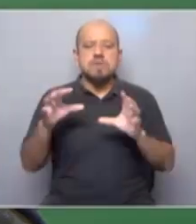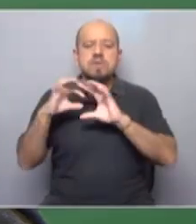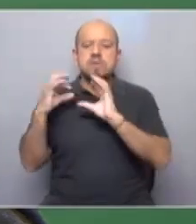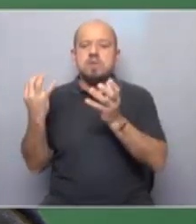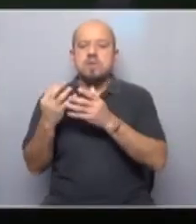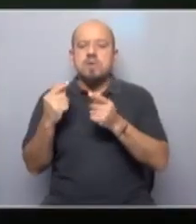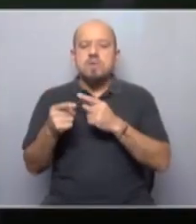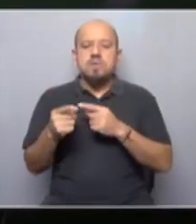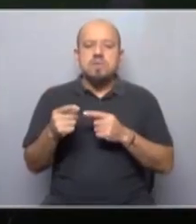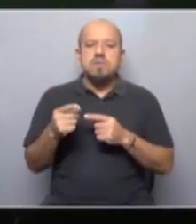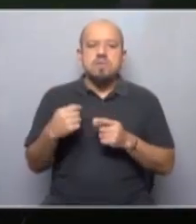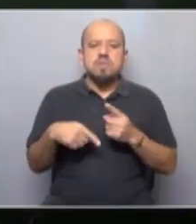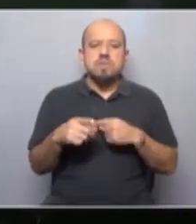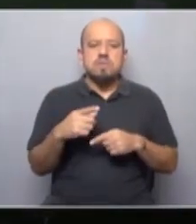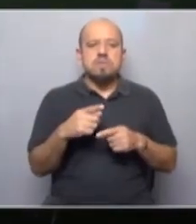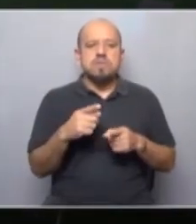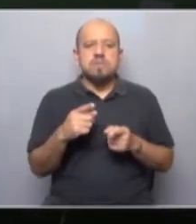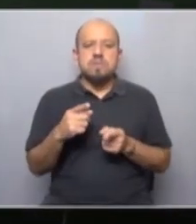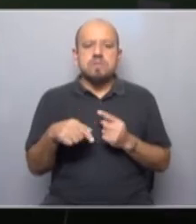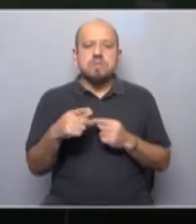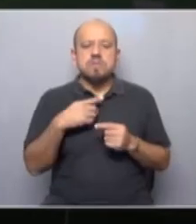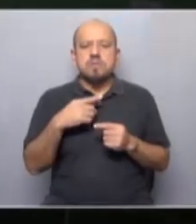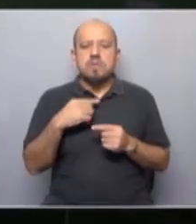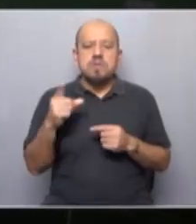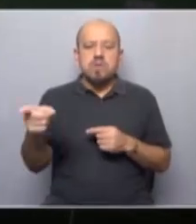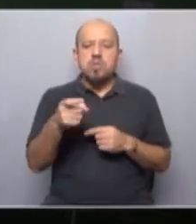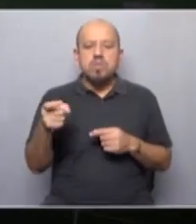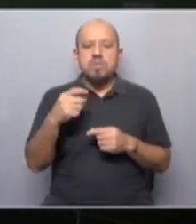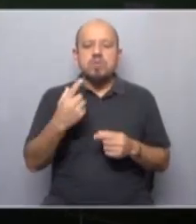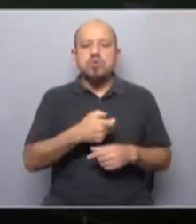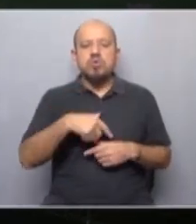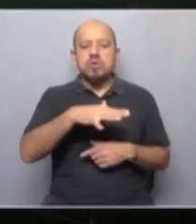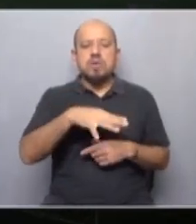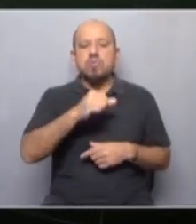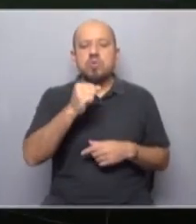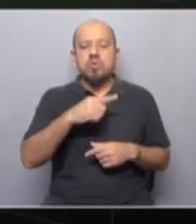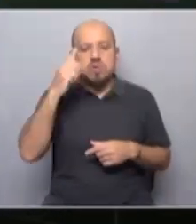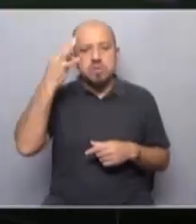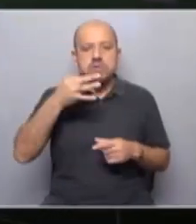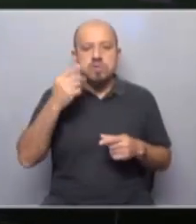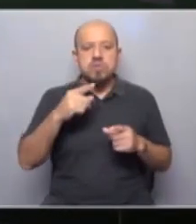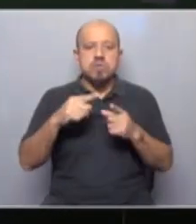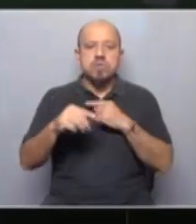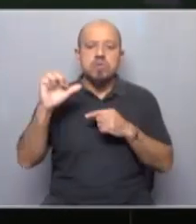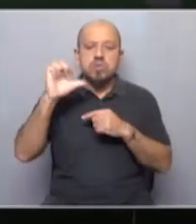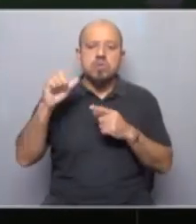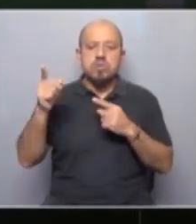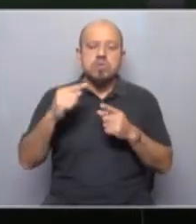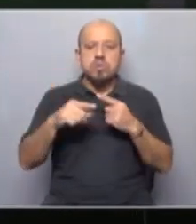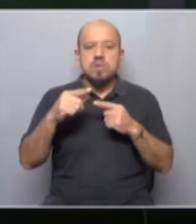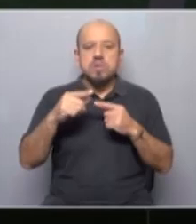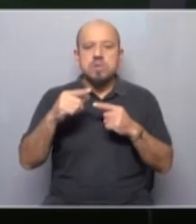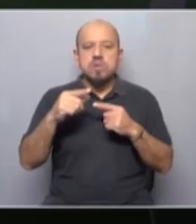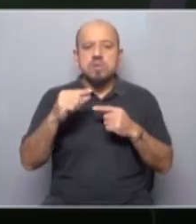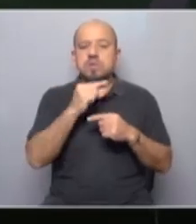pertenecía al campo para simplificar el comunista para el socialismo real otra que tenía que ver más con Occidente y una cristiana